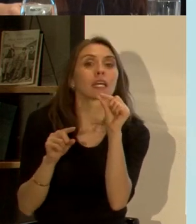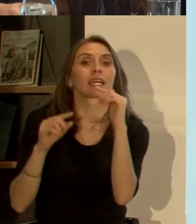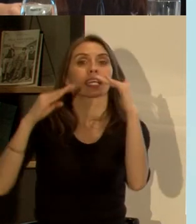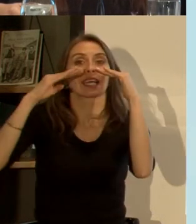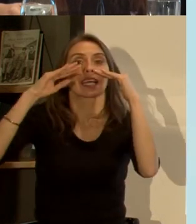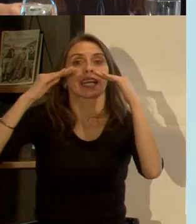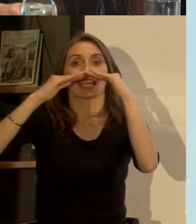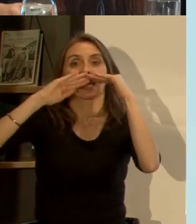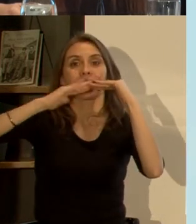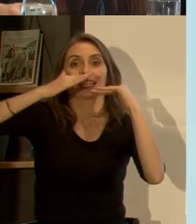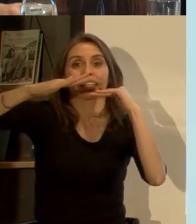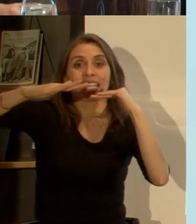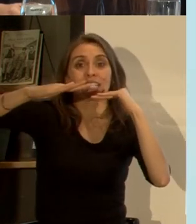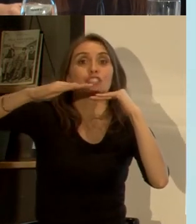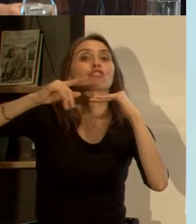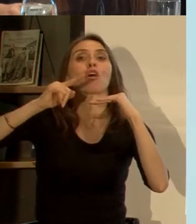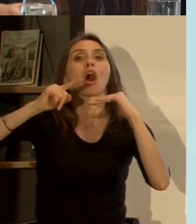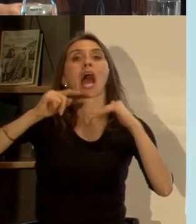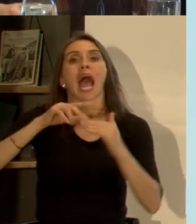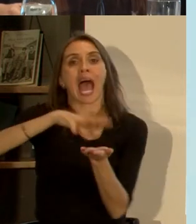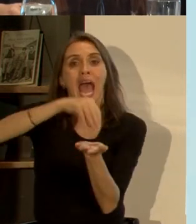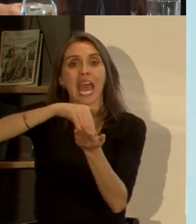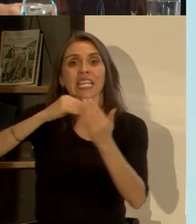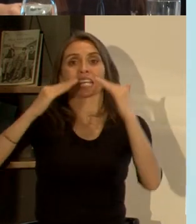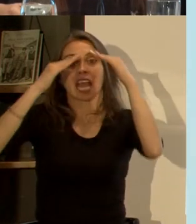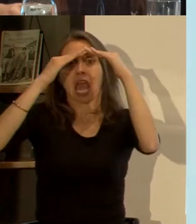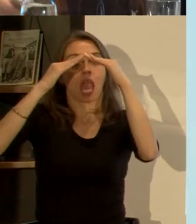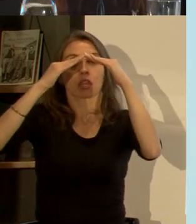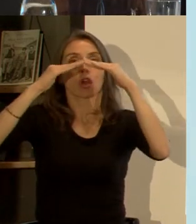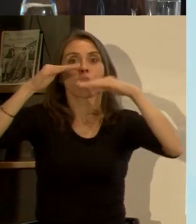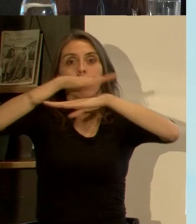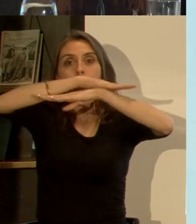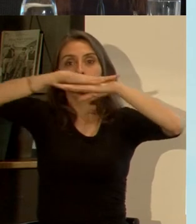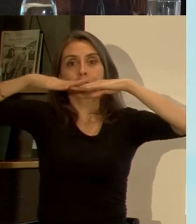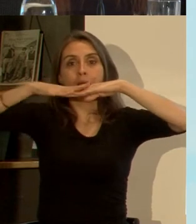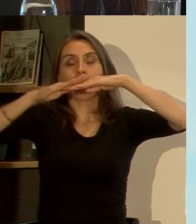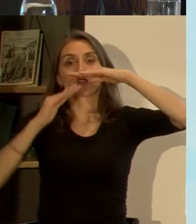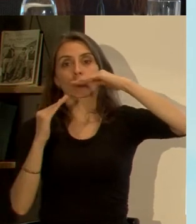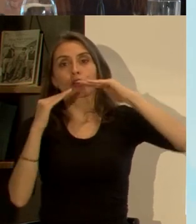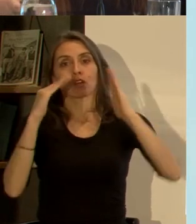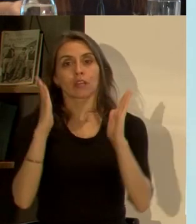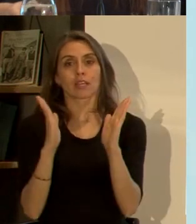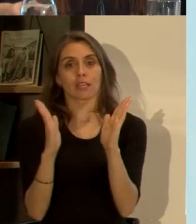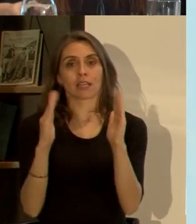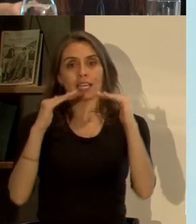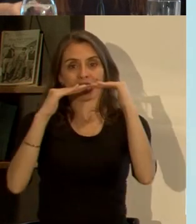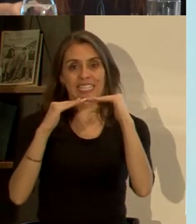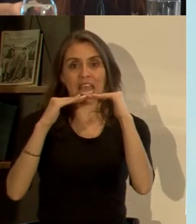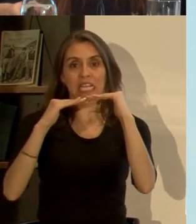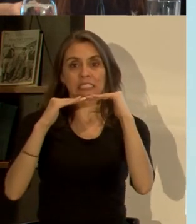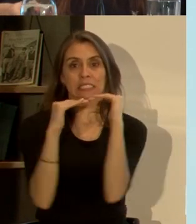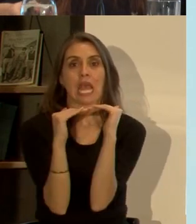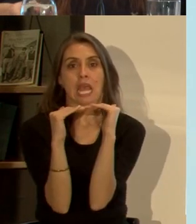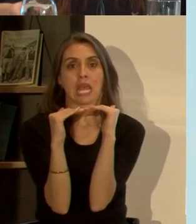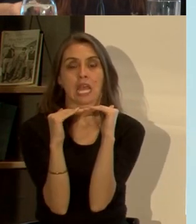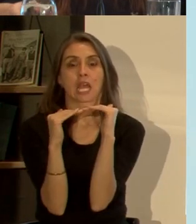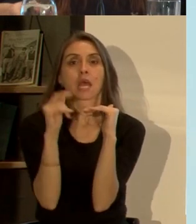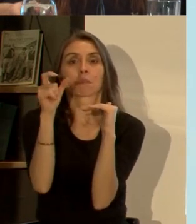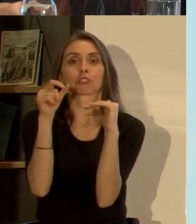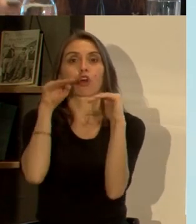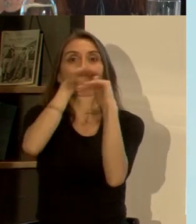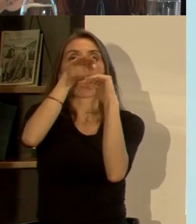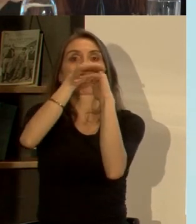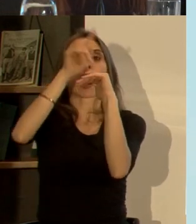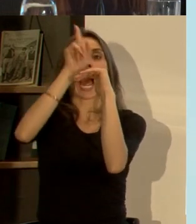techos en Arica son planos porque como no llueve verdad las casas son de verdad cuadradas entonces la gente acumula cosas en el